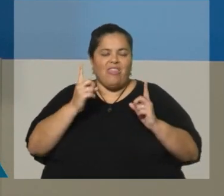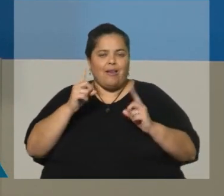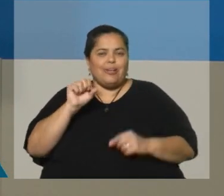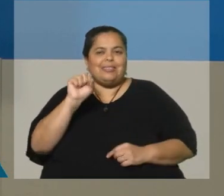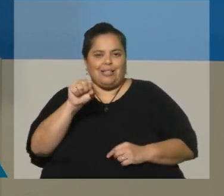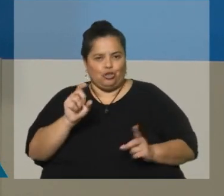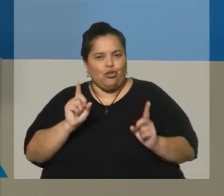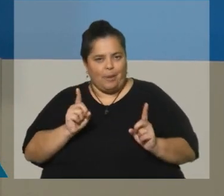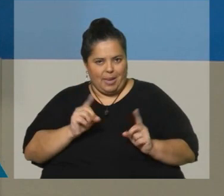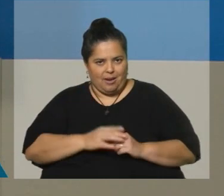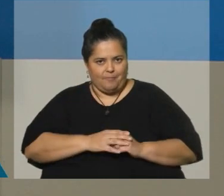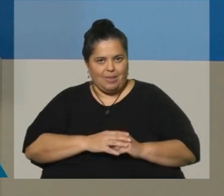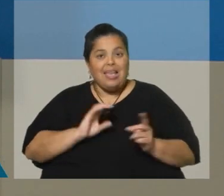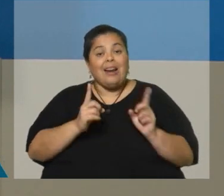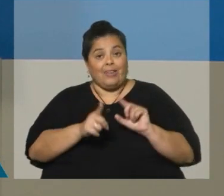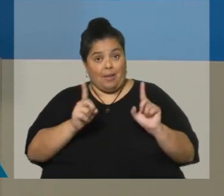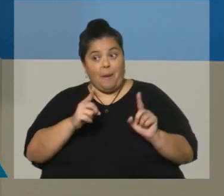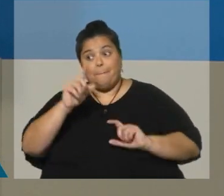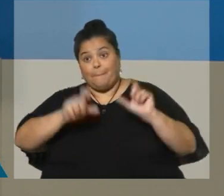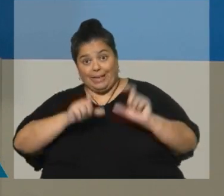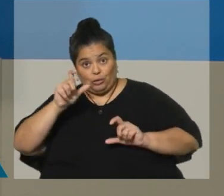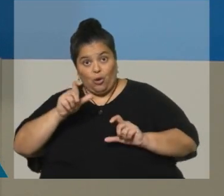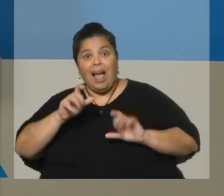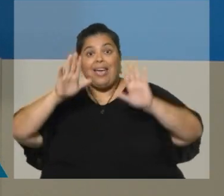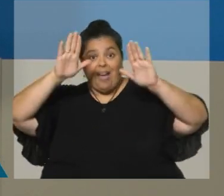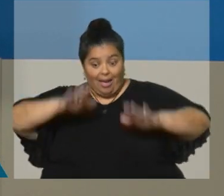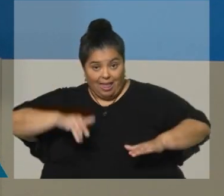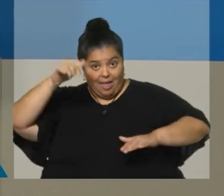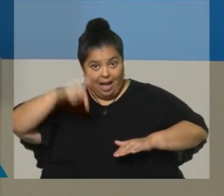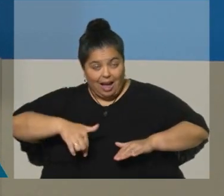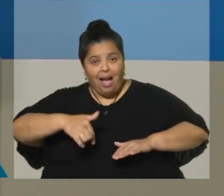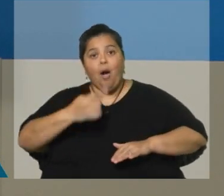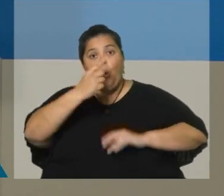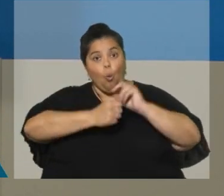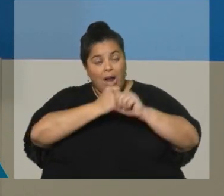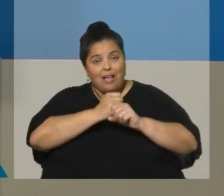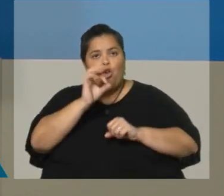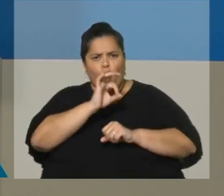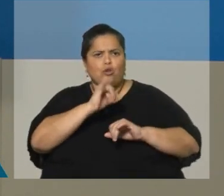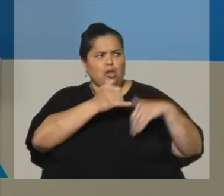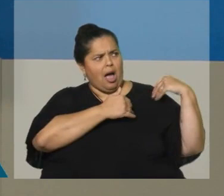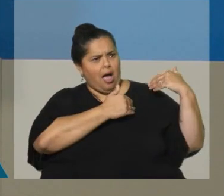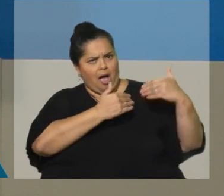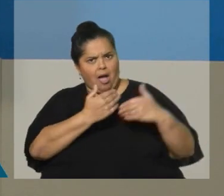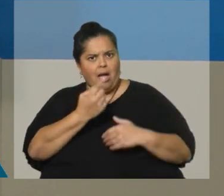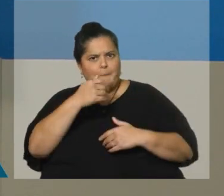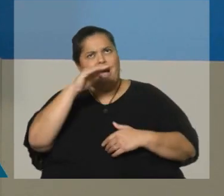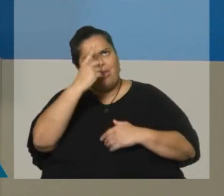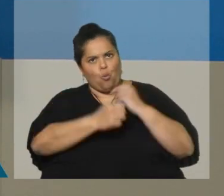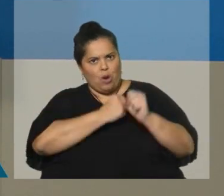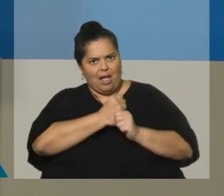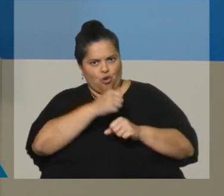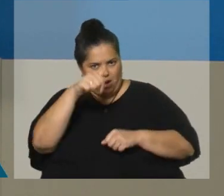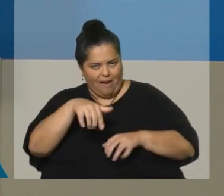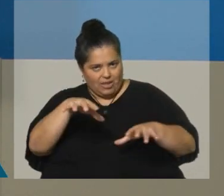extranjeros que están en Uruguay y piensan quedarse más de 12 meses o ya están más de 12 meses en Uruguay, deben censarse. Así